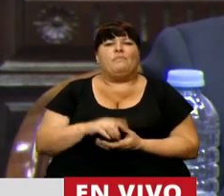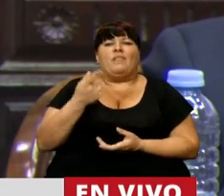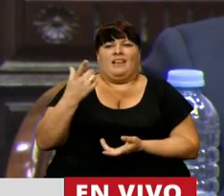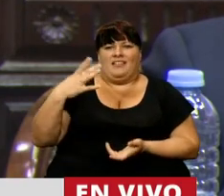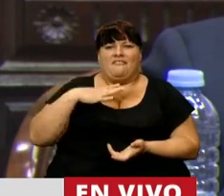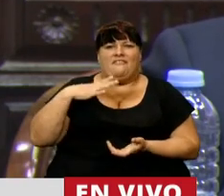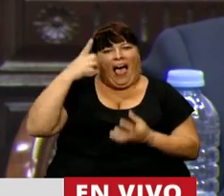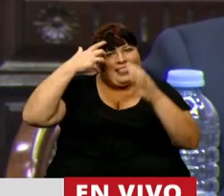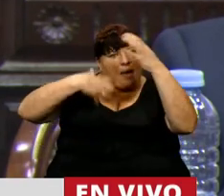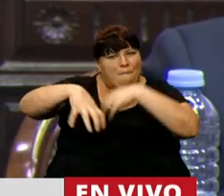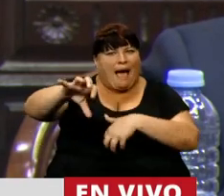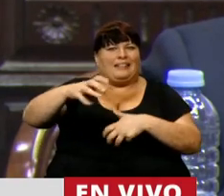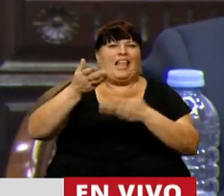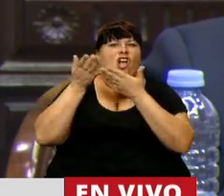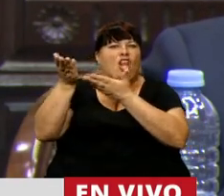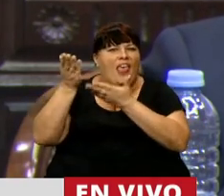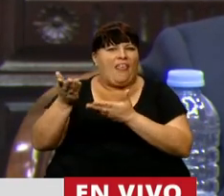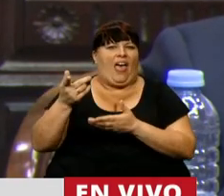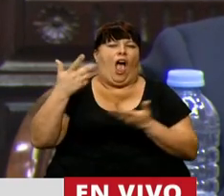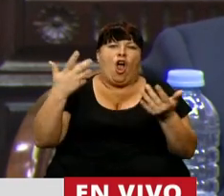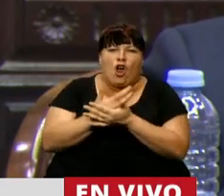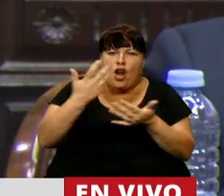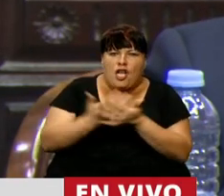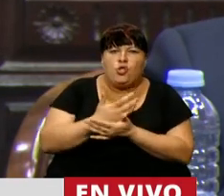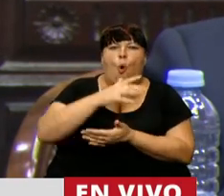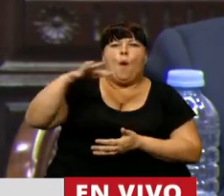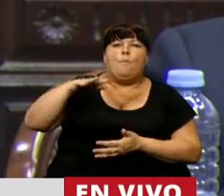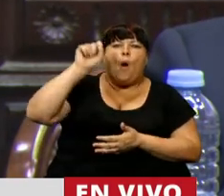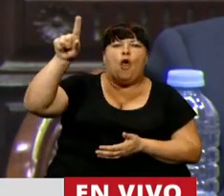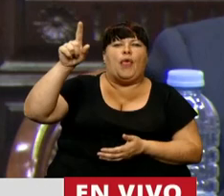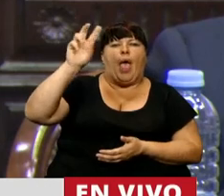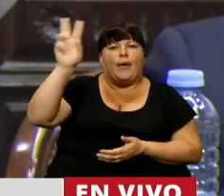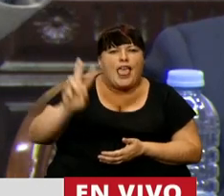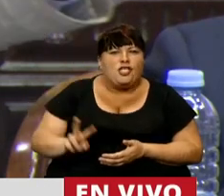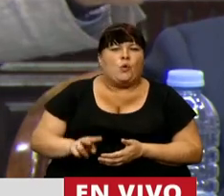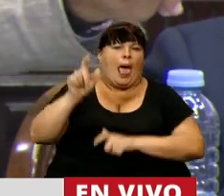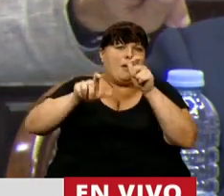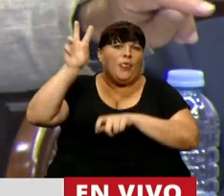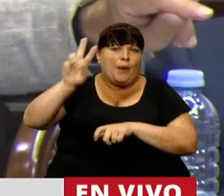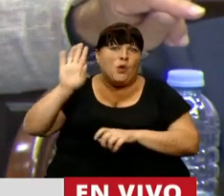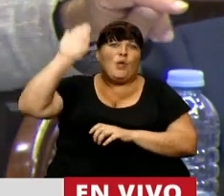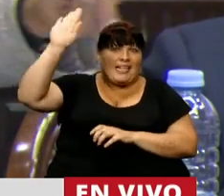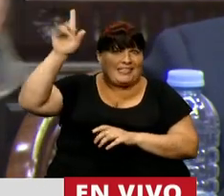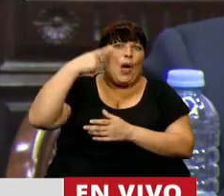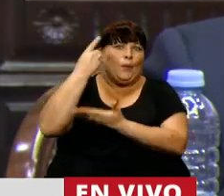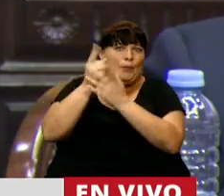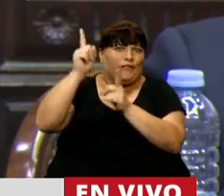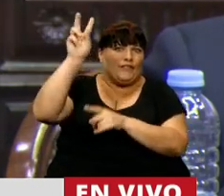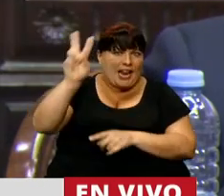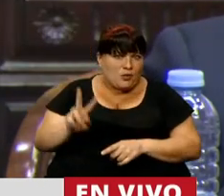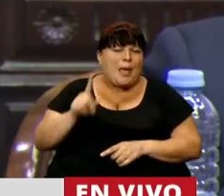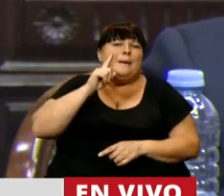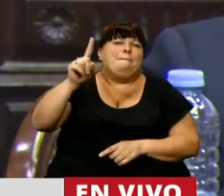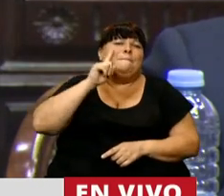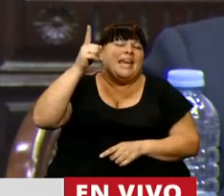es una falta de empatía, de solidaridad con el sufrimiento del pueblo venezolano, de los venezolanos que están allá en Venezuela y de